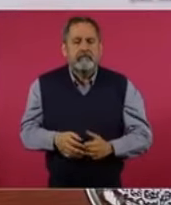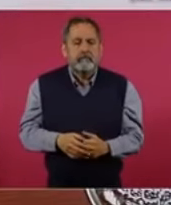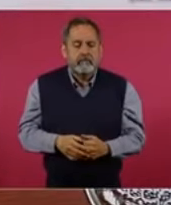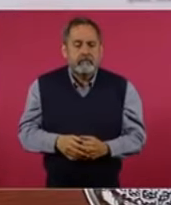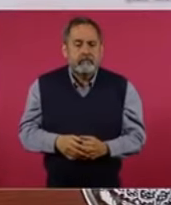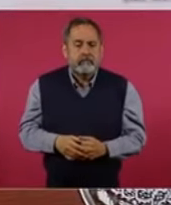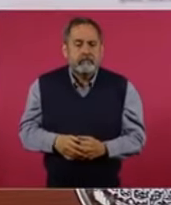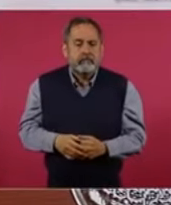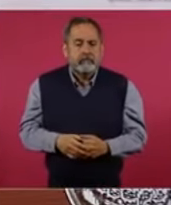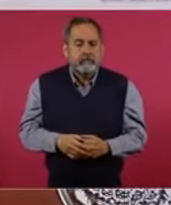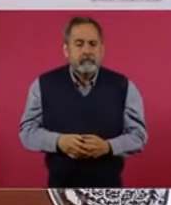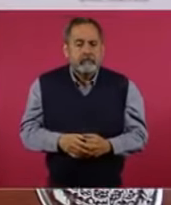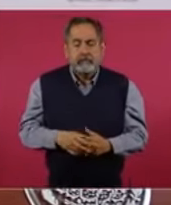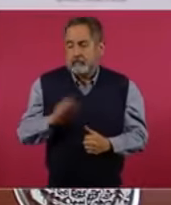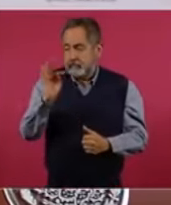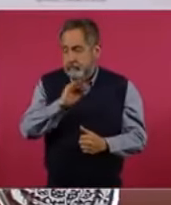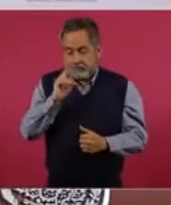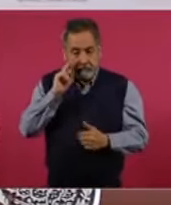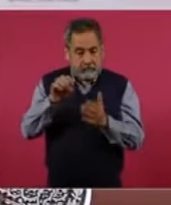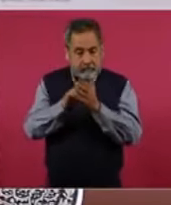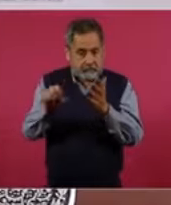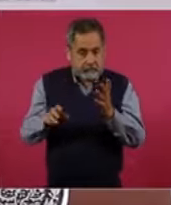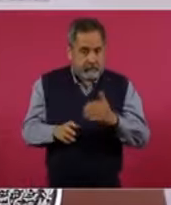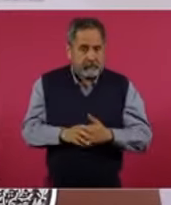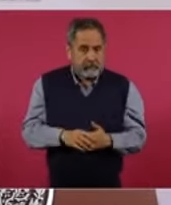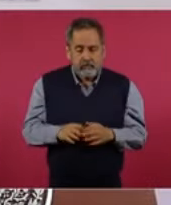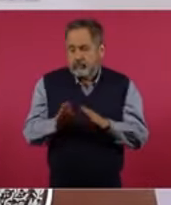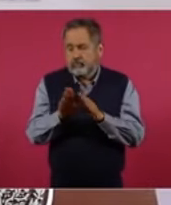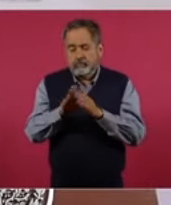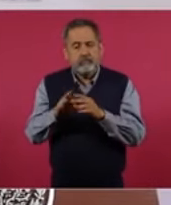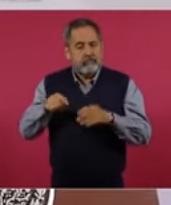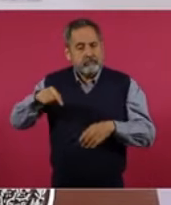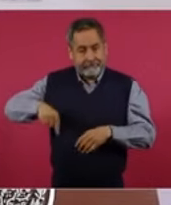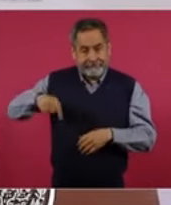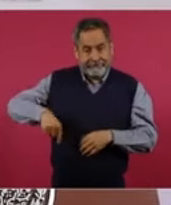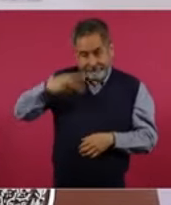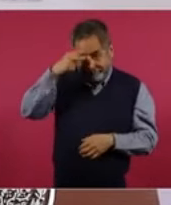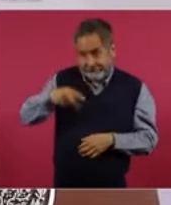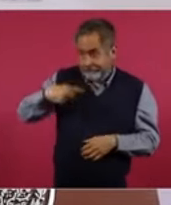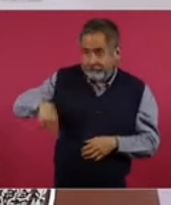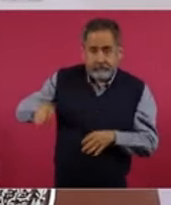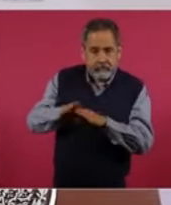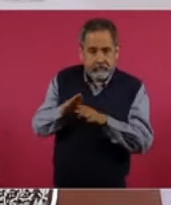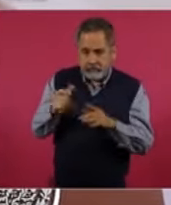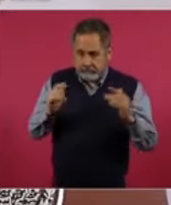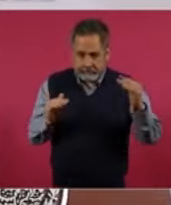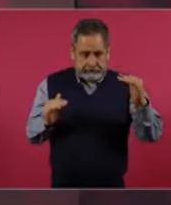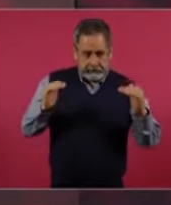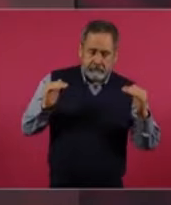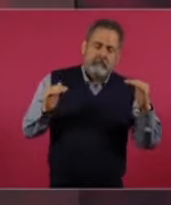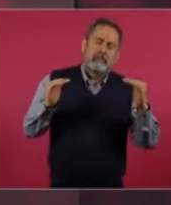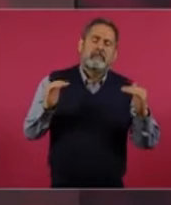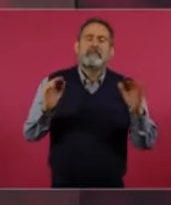si vemos, por ejemplo, nosotros cómo logramos equilibrar